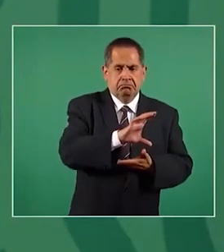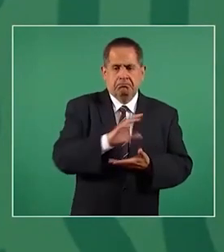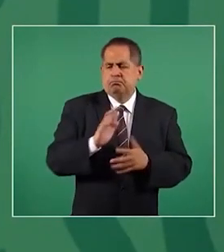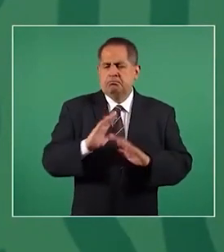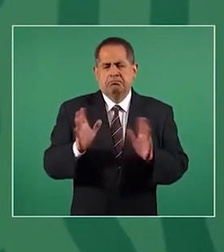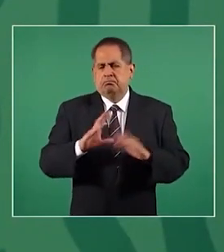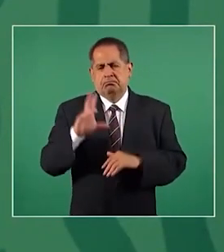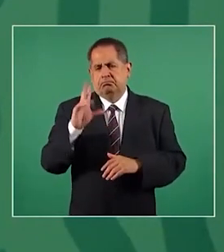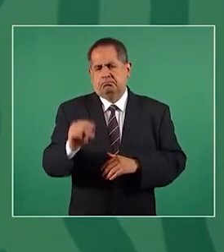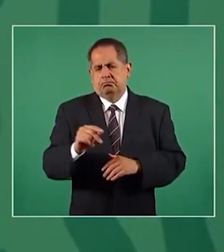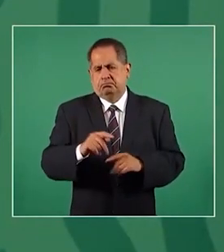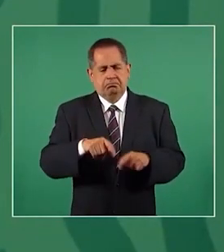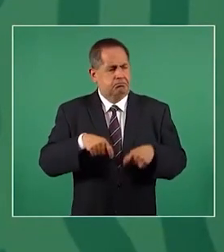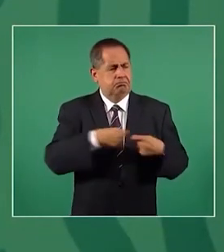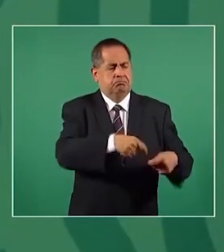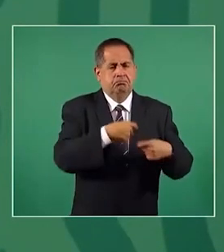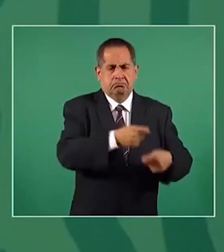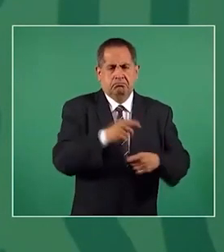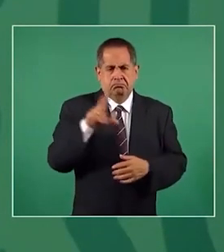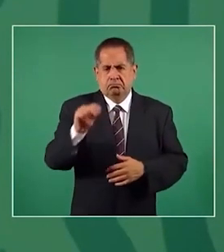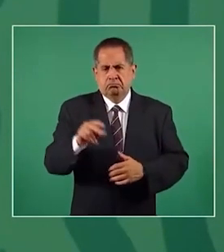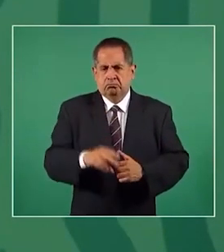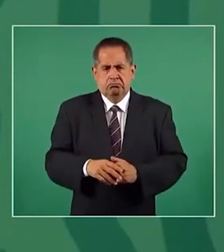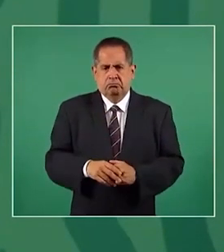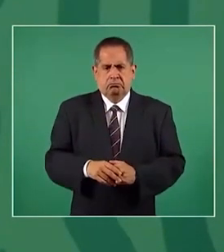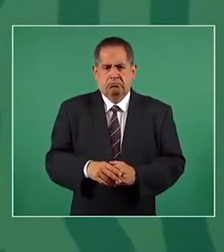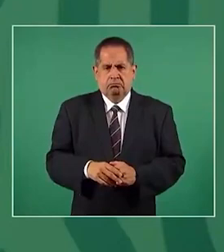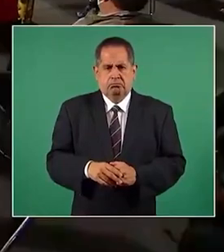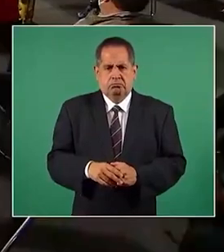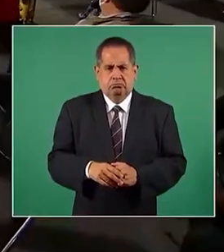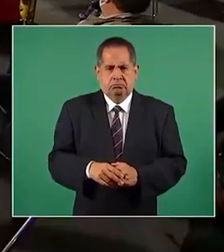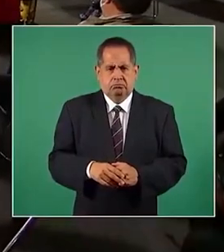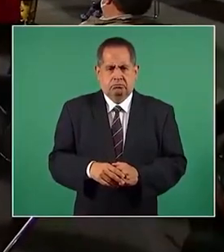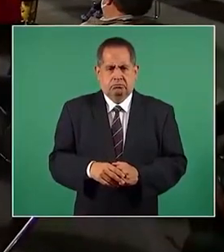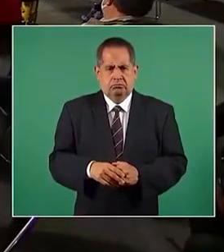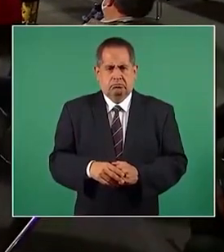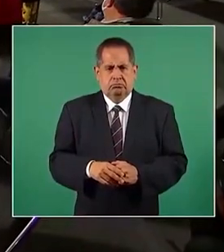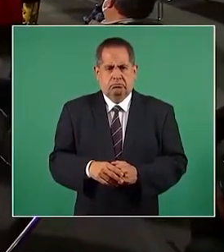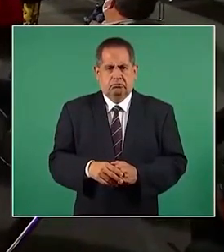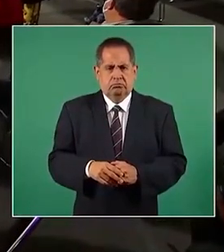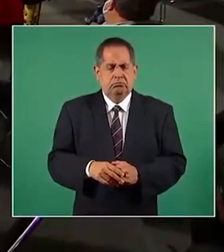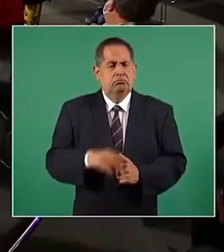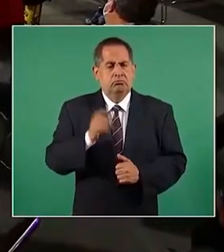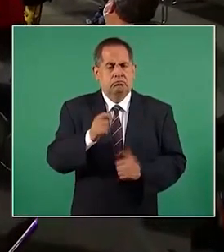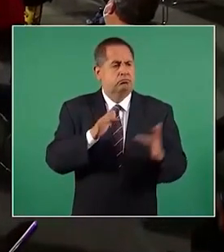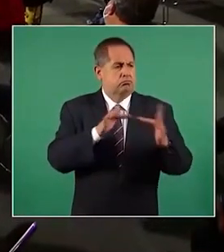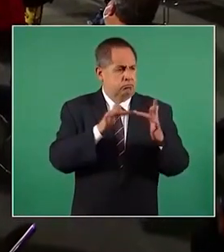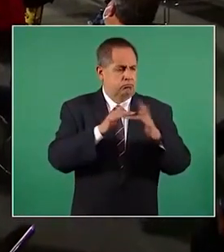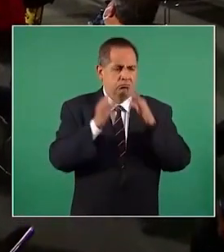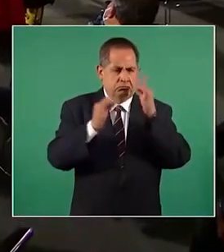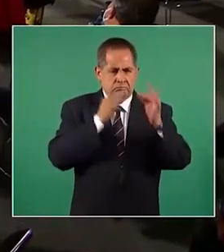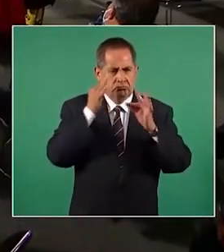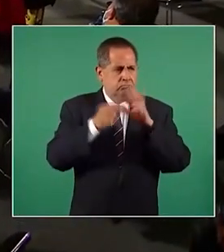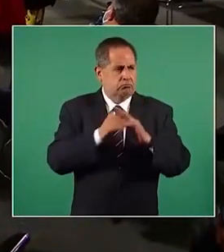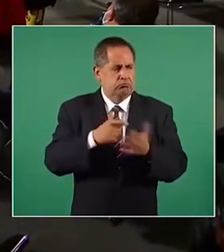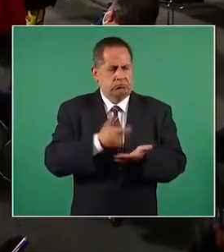anteriormente no se deja de tener publicidad